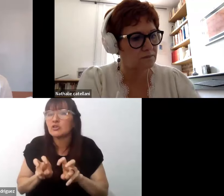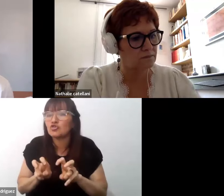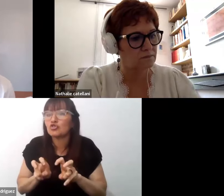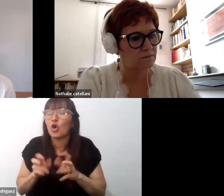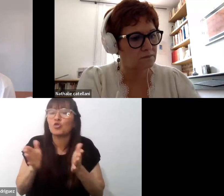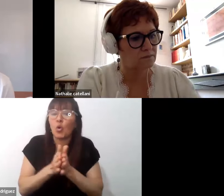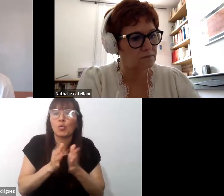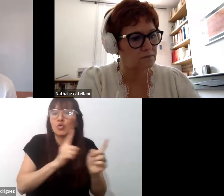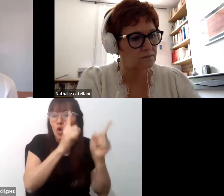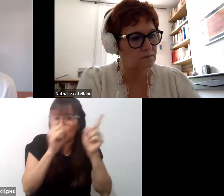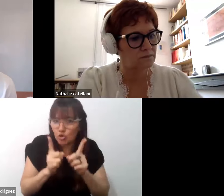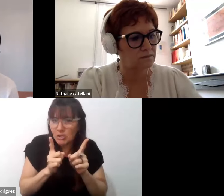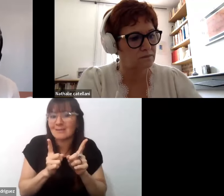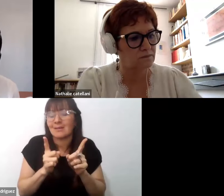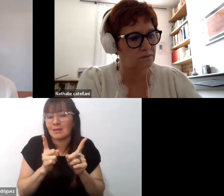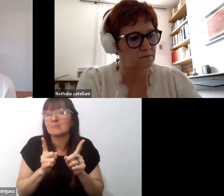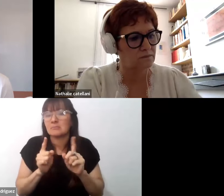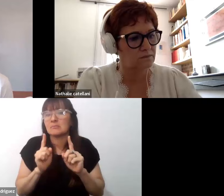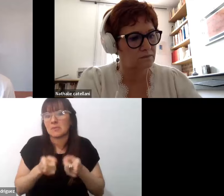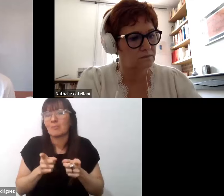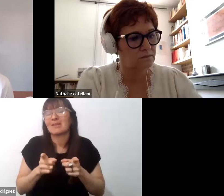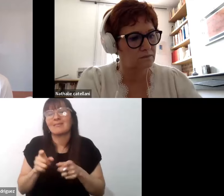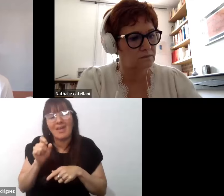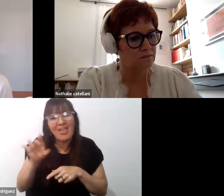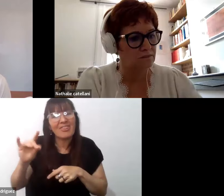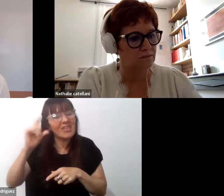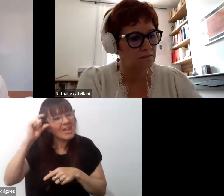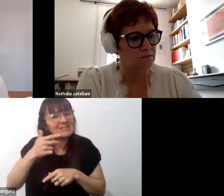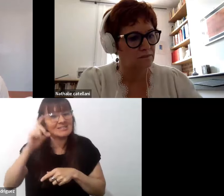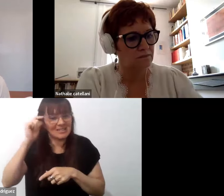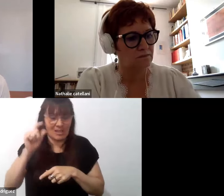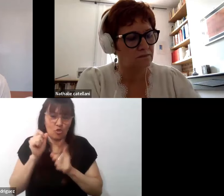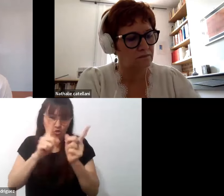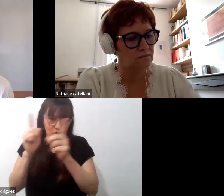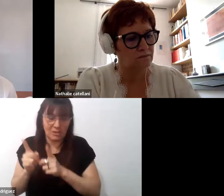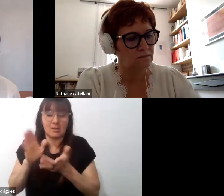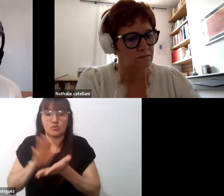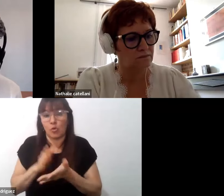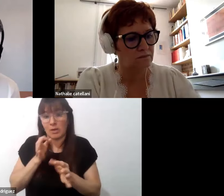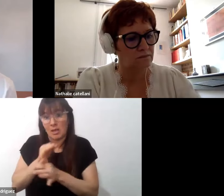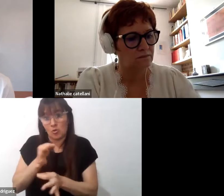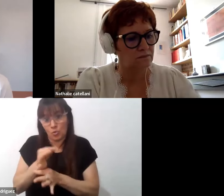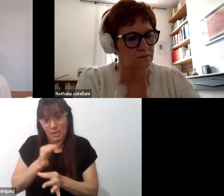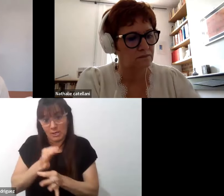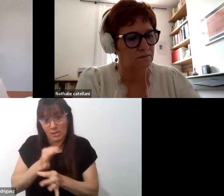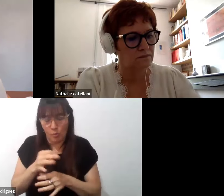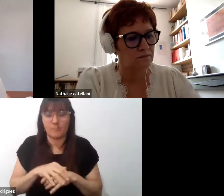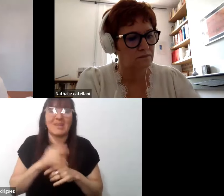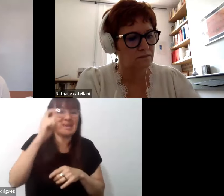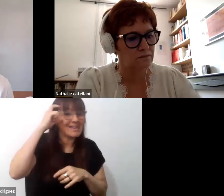docentes, inclusive de los docentes sobre la educación y en la educación, ¿no?